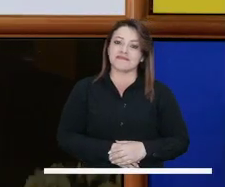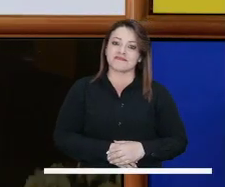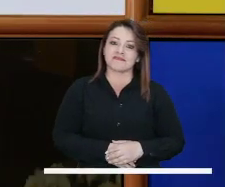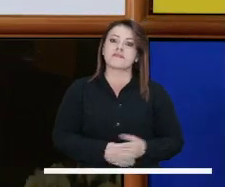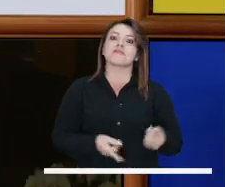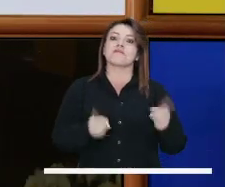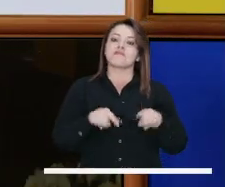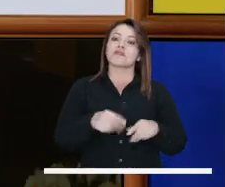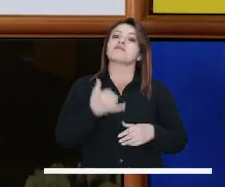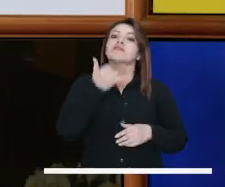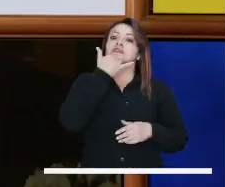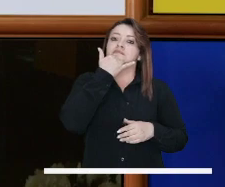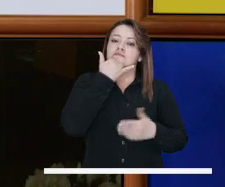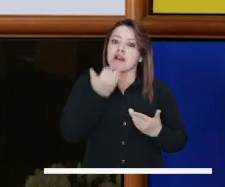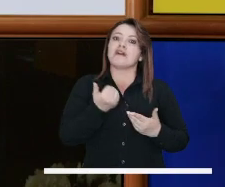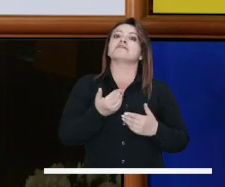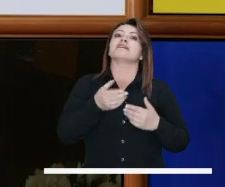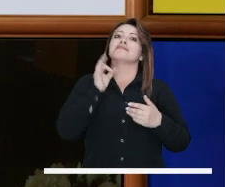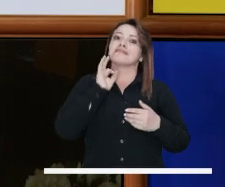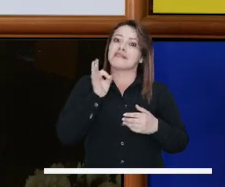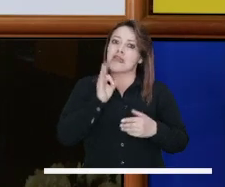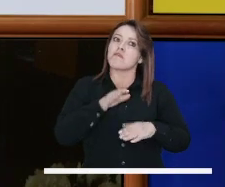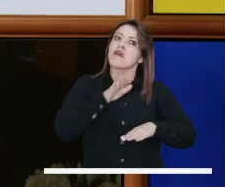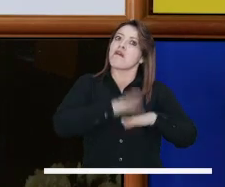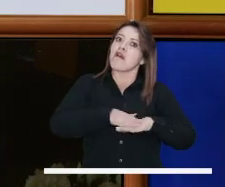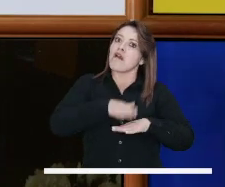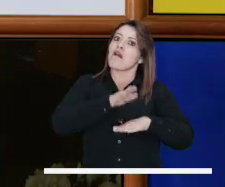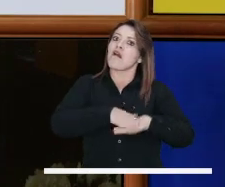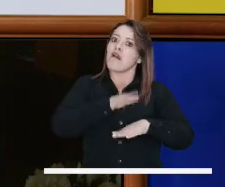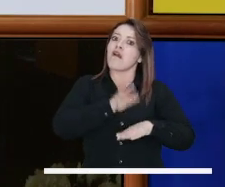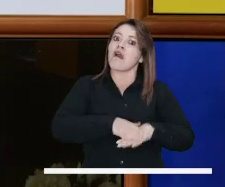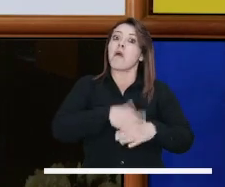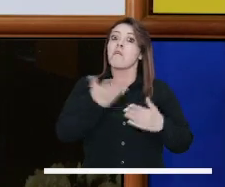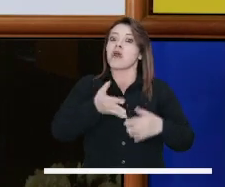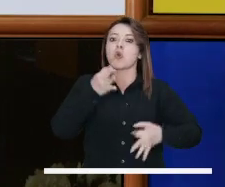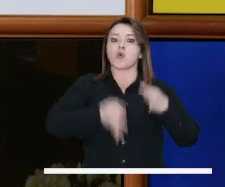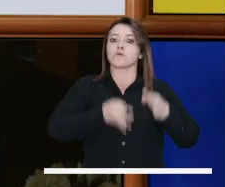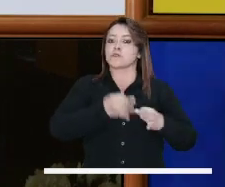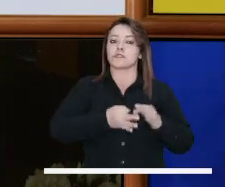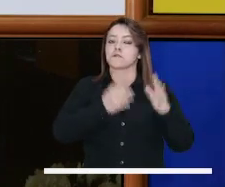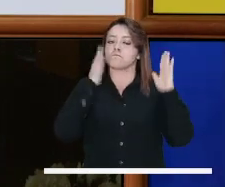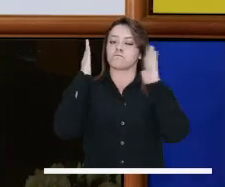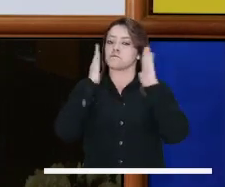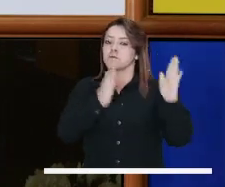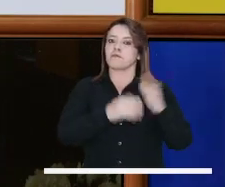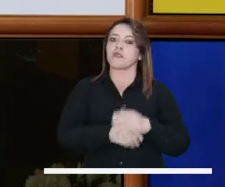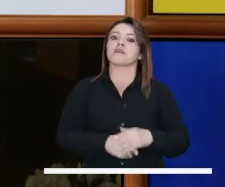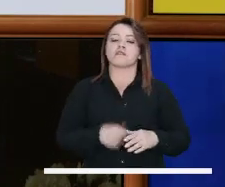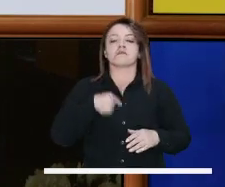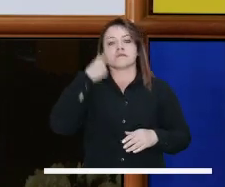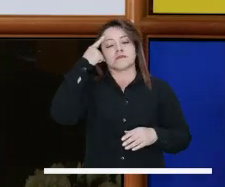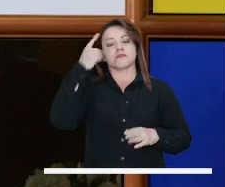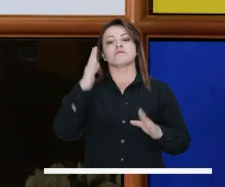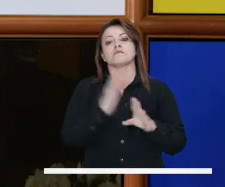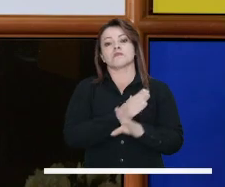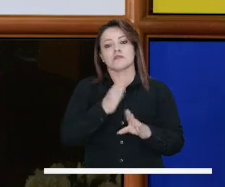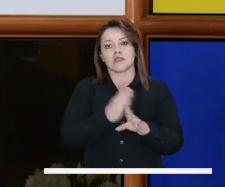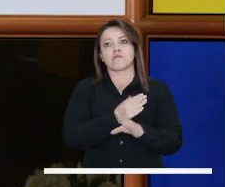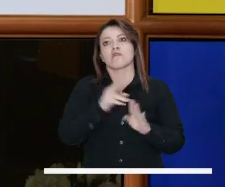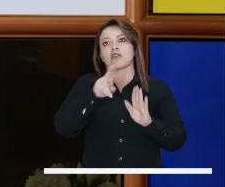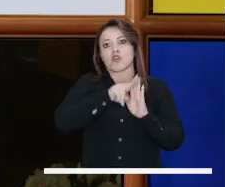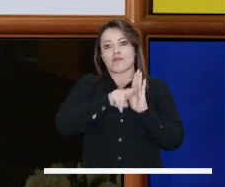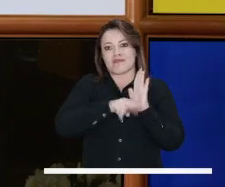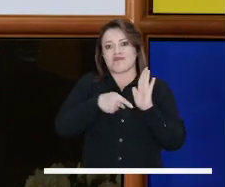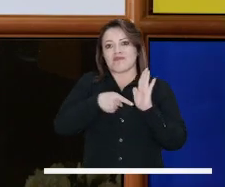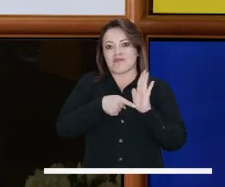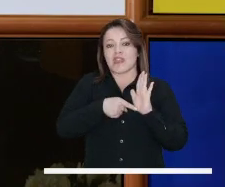derivar efectivamente en un feminicidio. Y lo que hoy sucede es que se pasan por altos esas alertas que desafortunadamente no le estamos teniendo claro